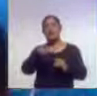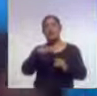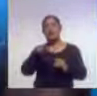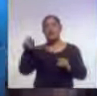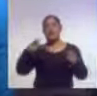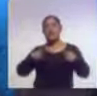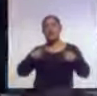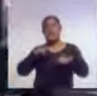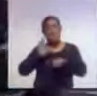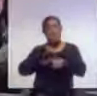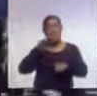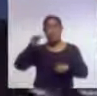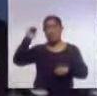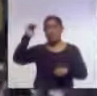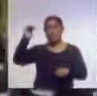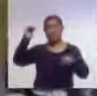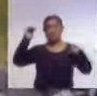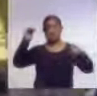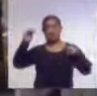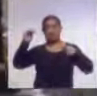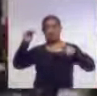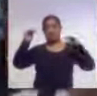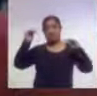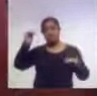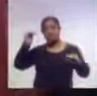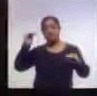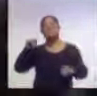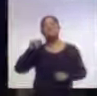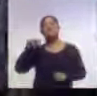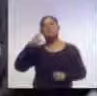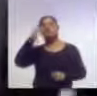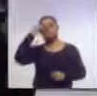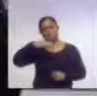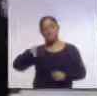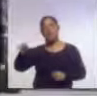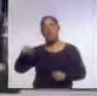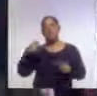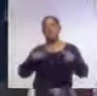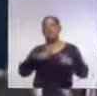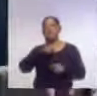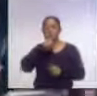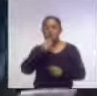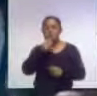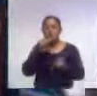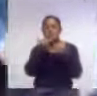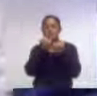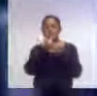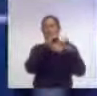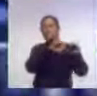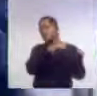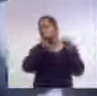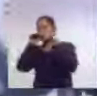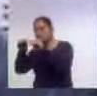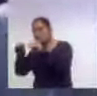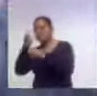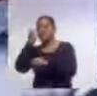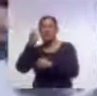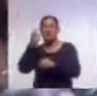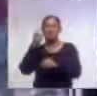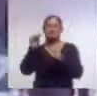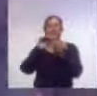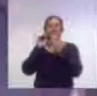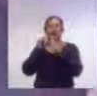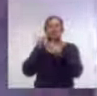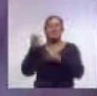Naciones Unidas. Destaca que la creciente población de edad avanzada y las migraciones son la razón principal de este aumento. El